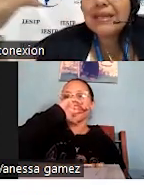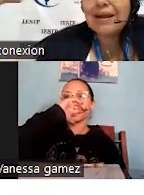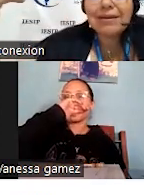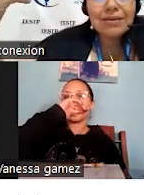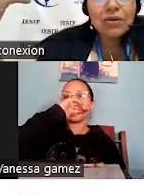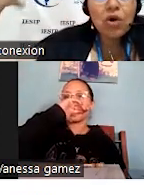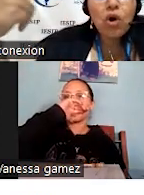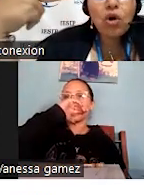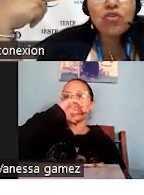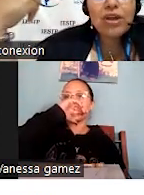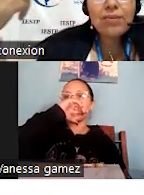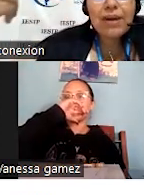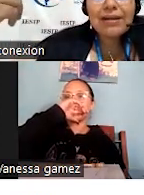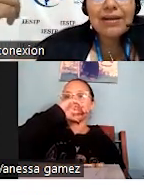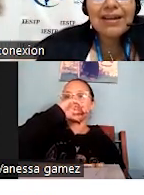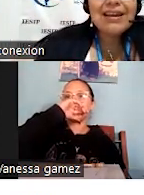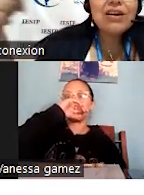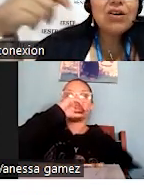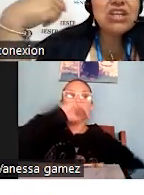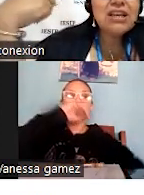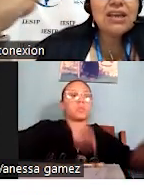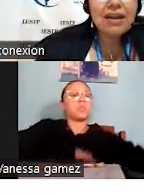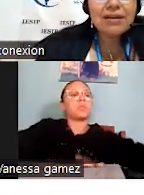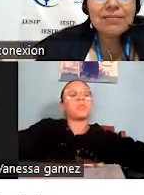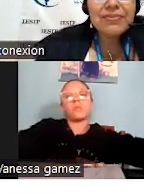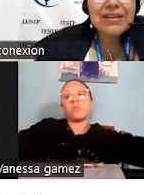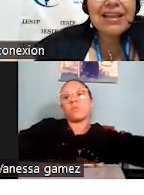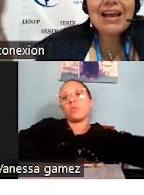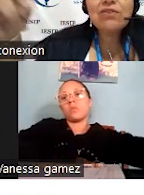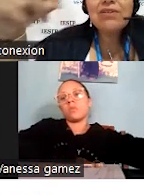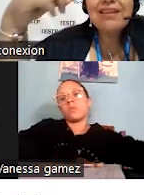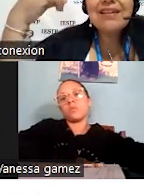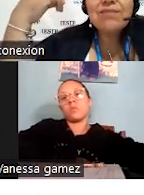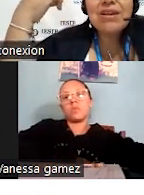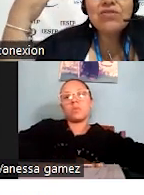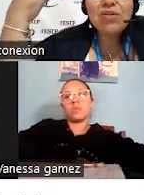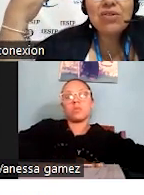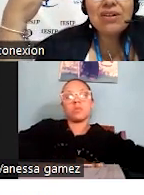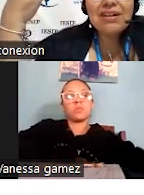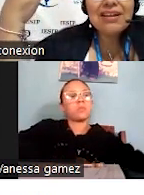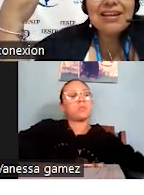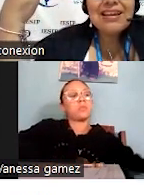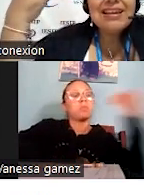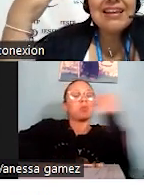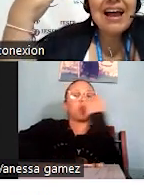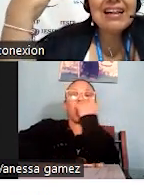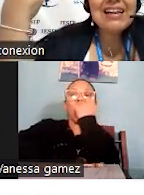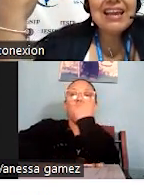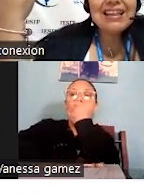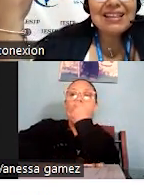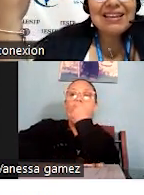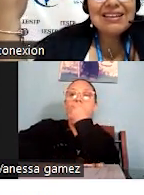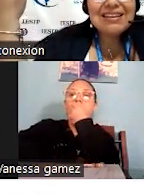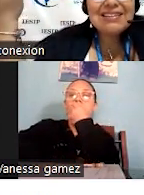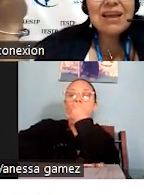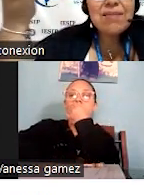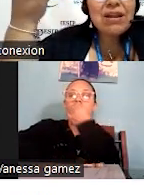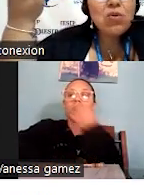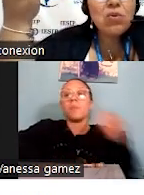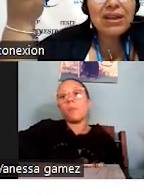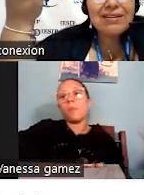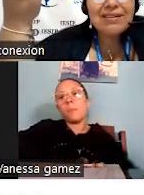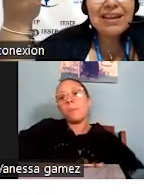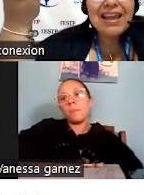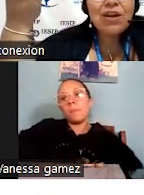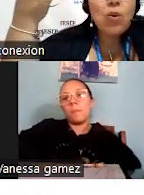Monitoreo es mirar, observar, chequear que las acciones de servicio al cliente se